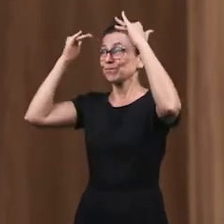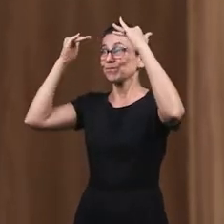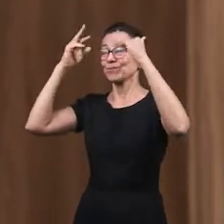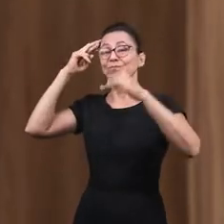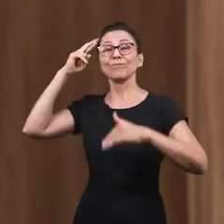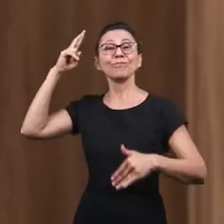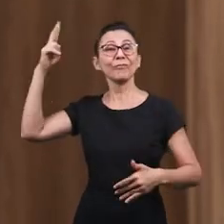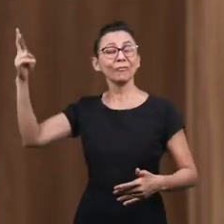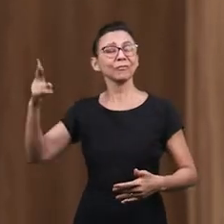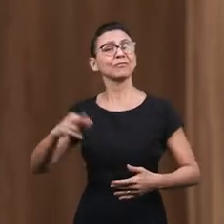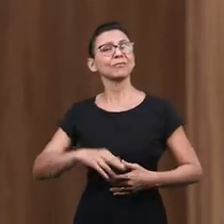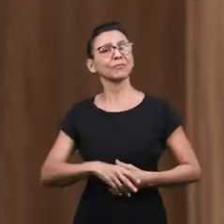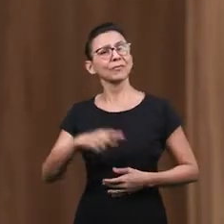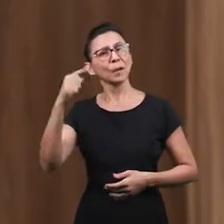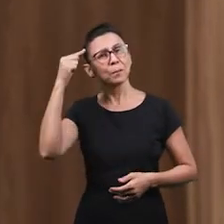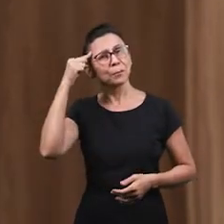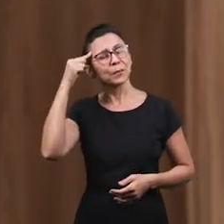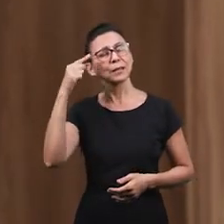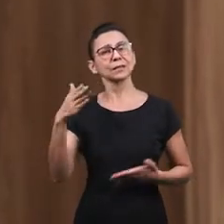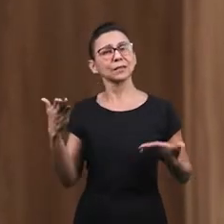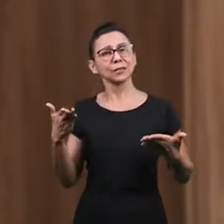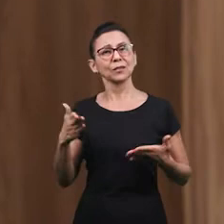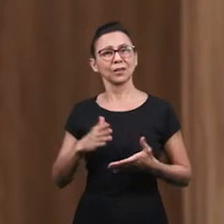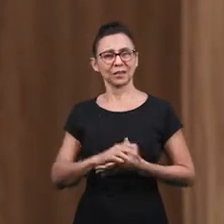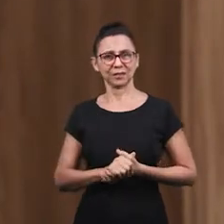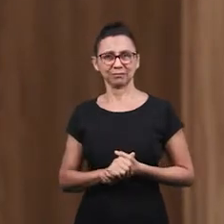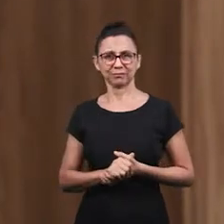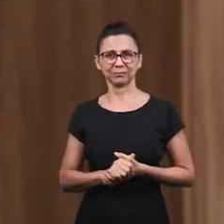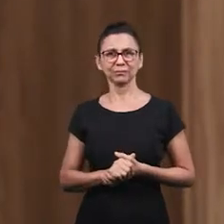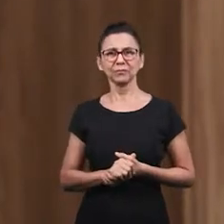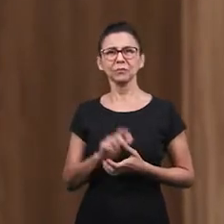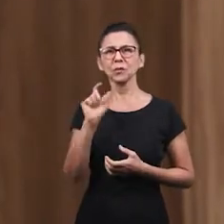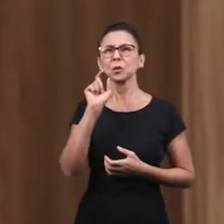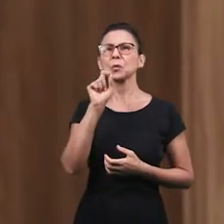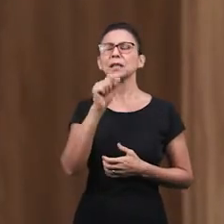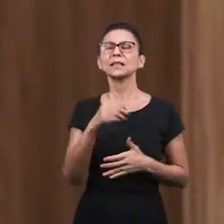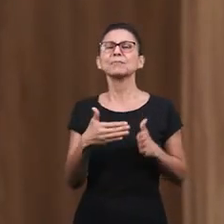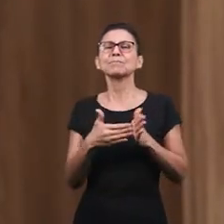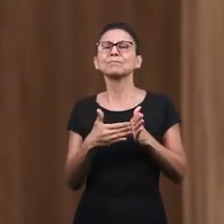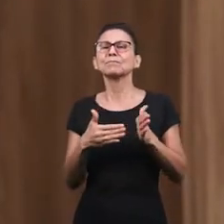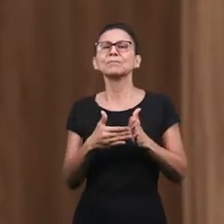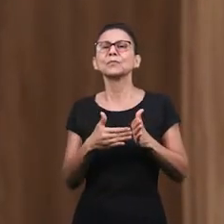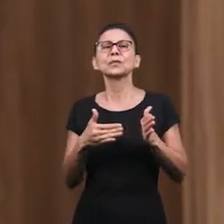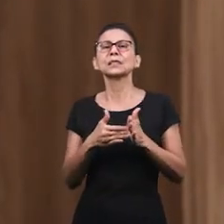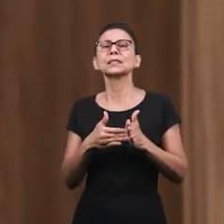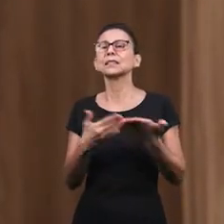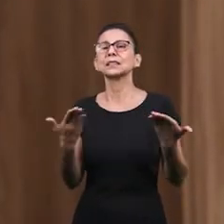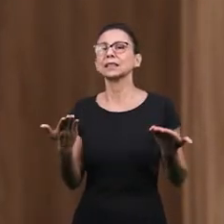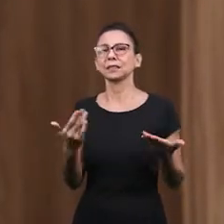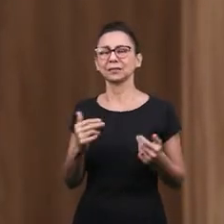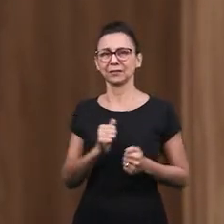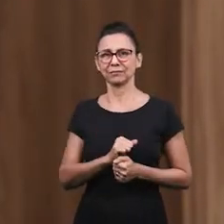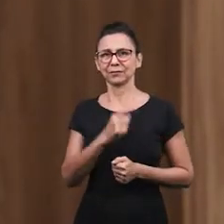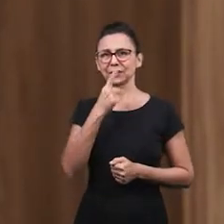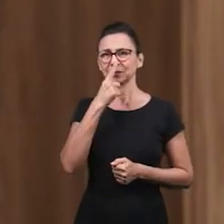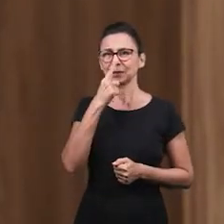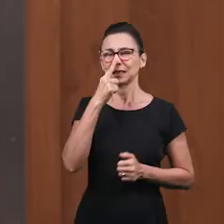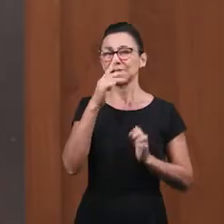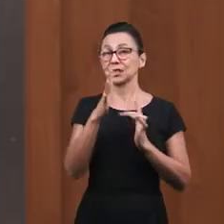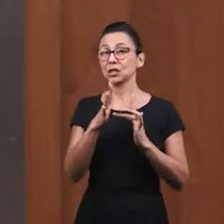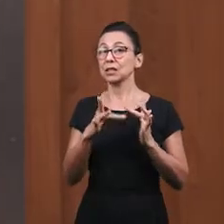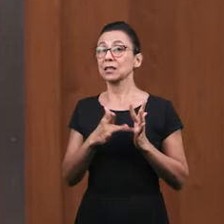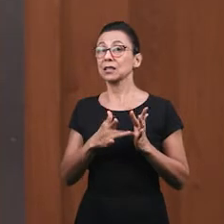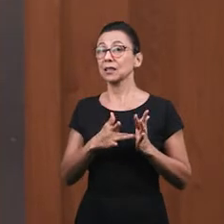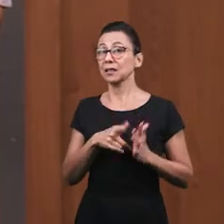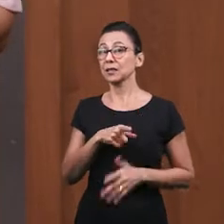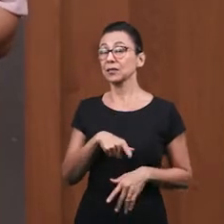Un enamoramiento Fuera de tiempo Nos apartan del Señor Piensa en eso Responde en tu corazón Cuál ha sido El